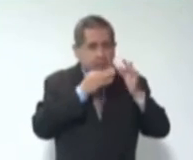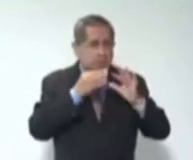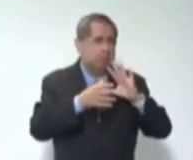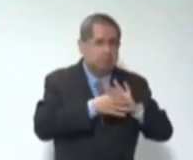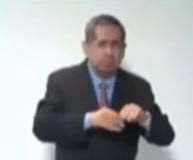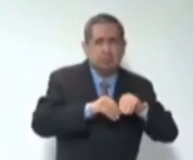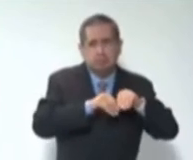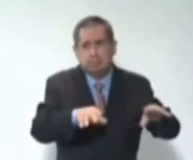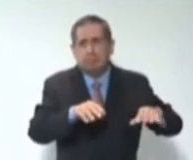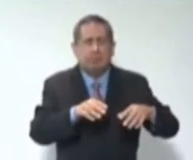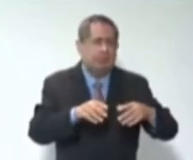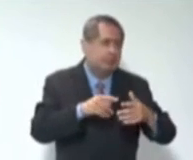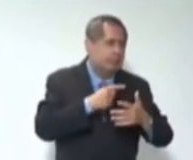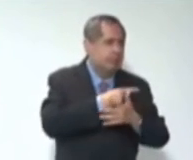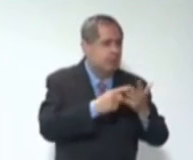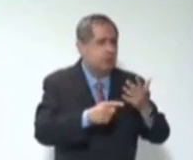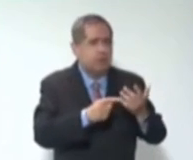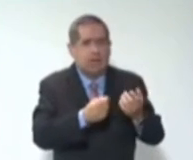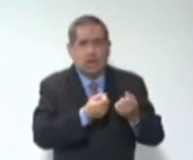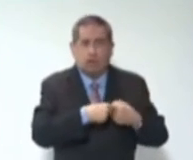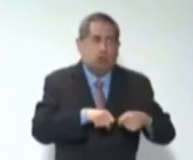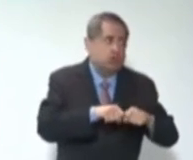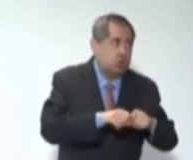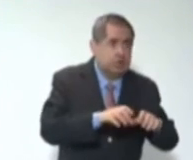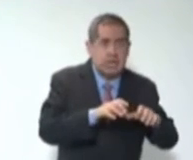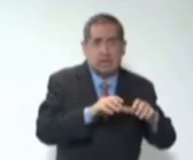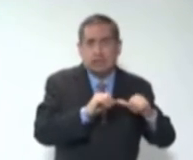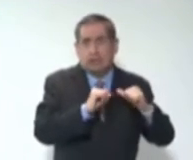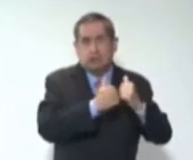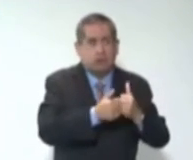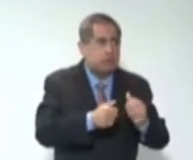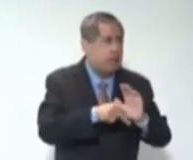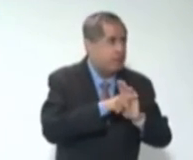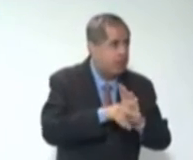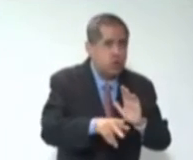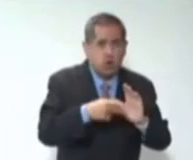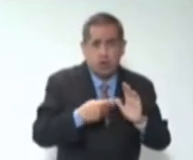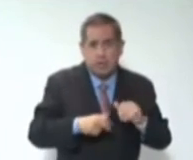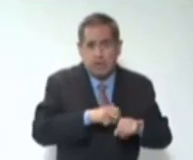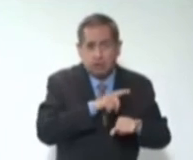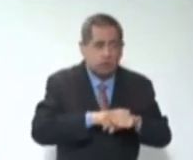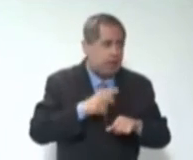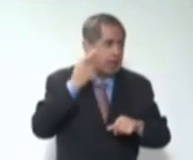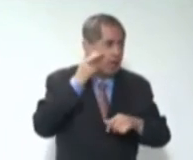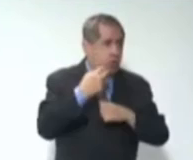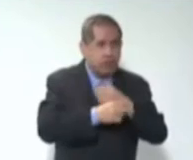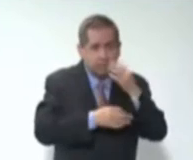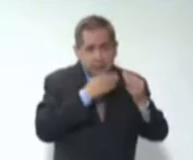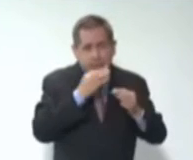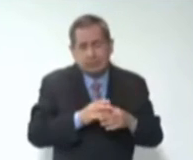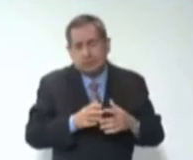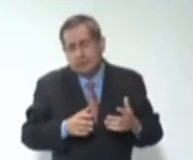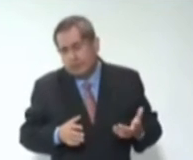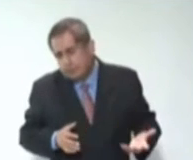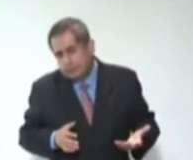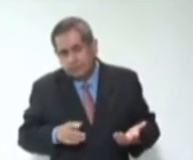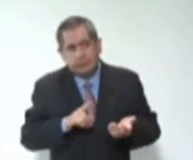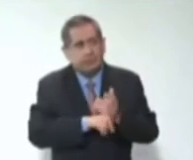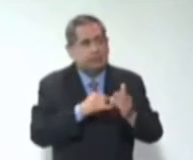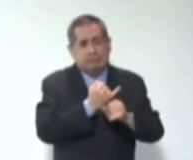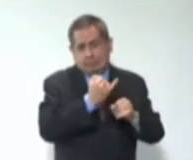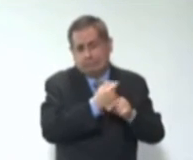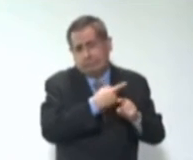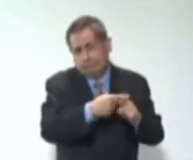comunicación, corporativos, de primeras planas, periódicos nacionales, radio, televisión, hasta las diversas redes